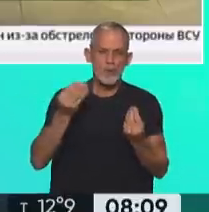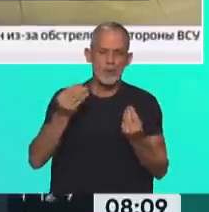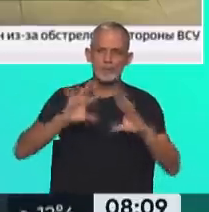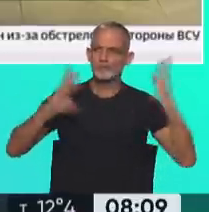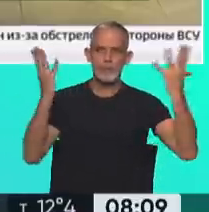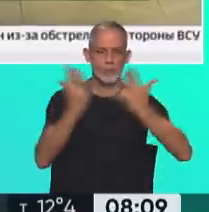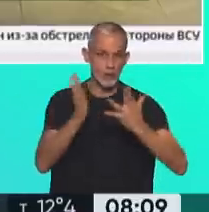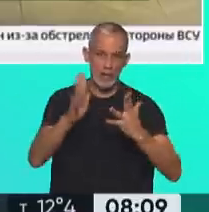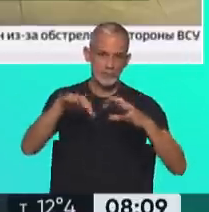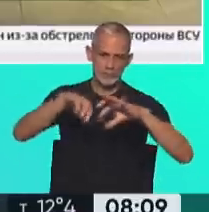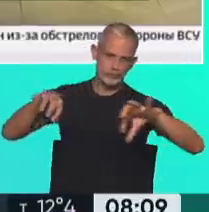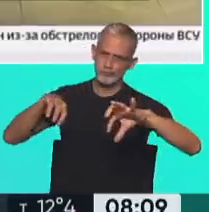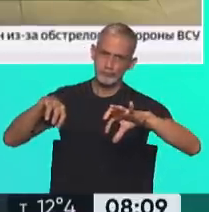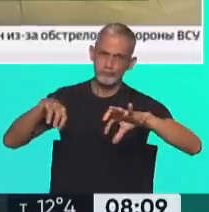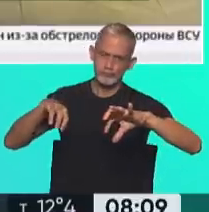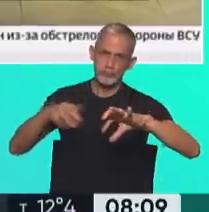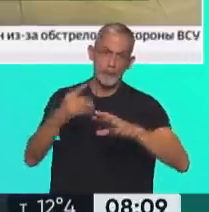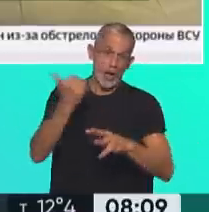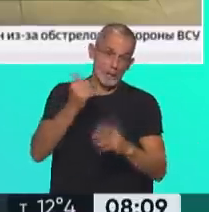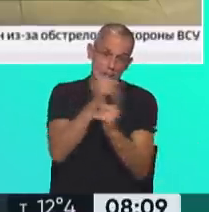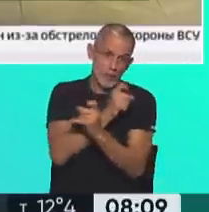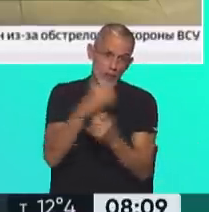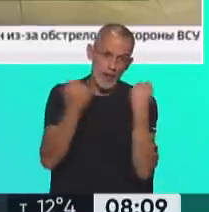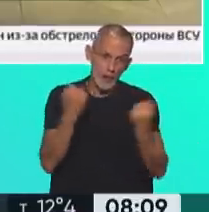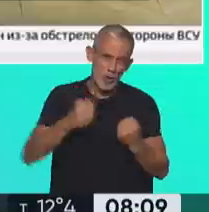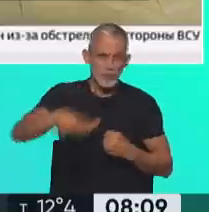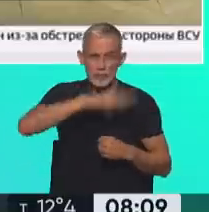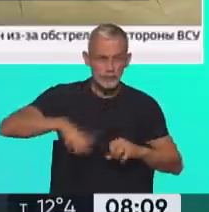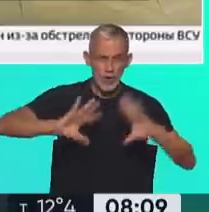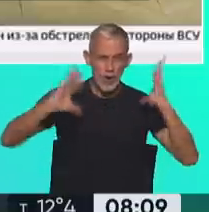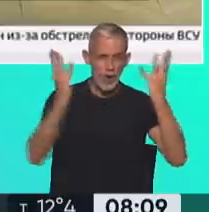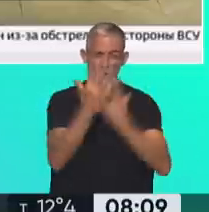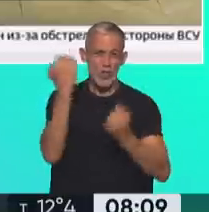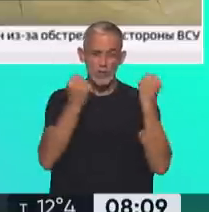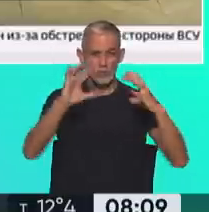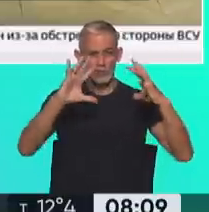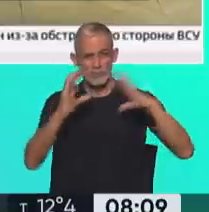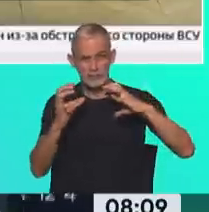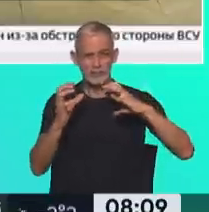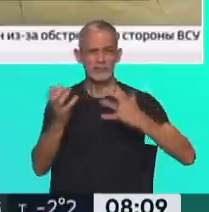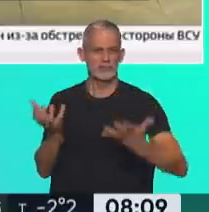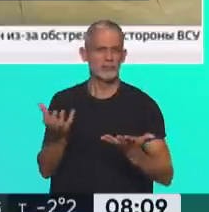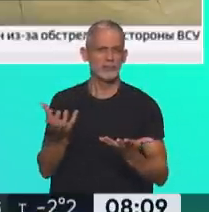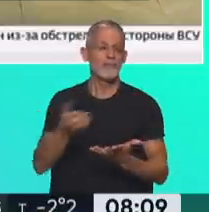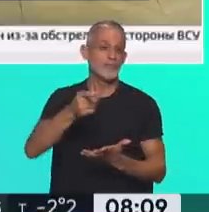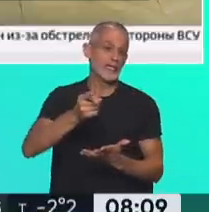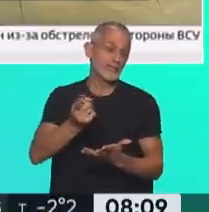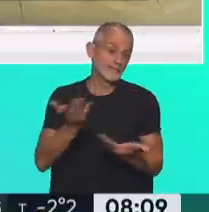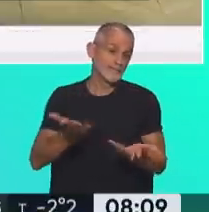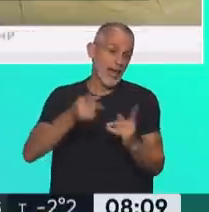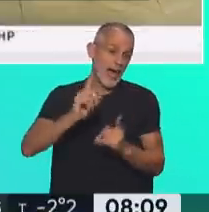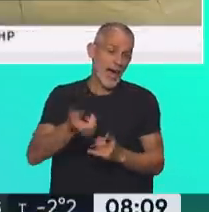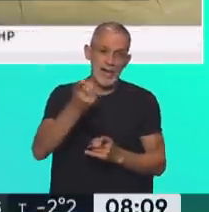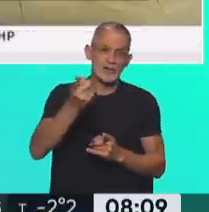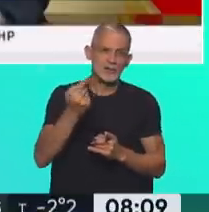mundial y esto está trayendo consecuencias económicas en toda la economía mundial. Y, bueno, esto afecta, básicamente, a